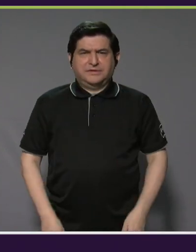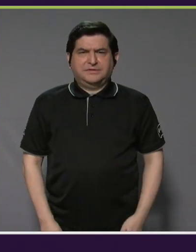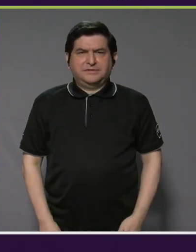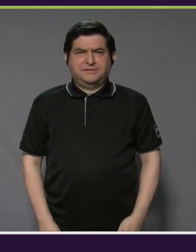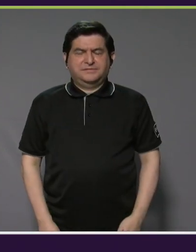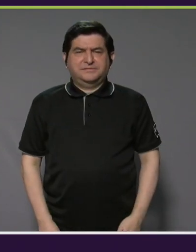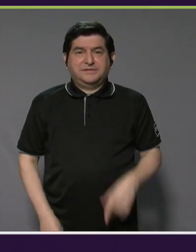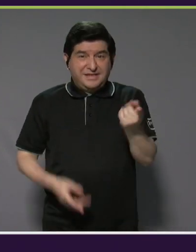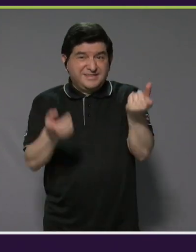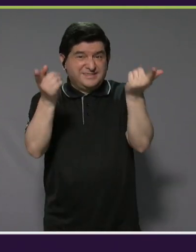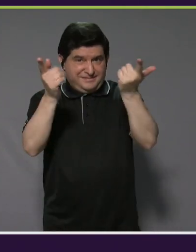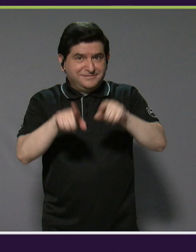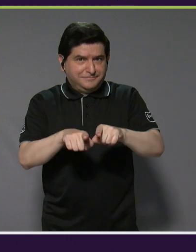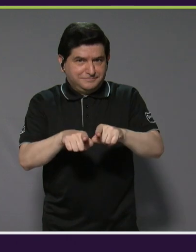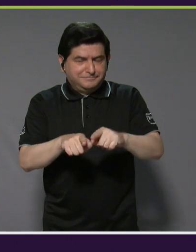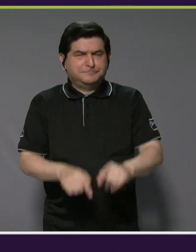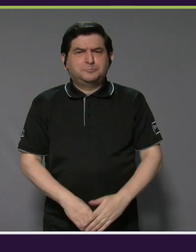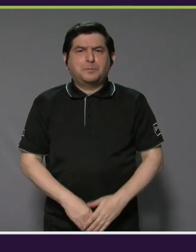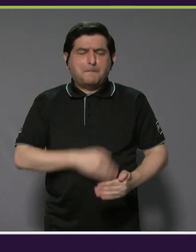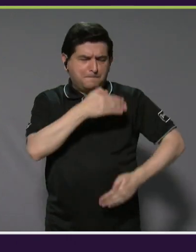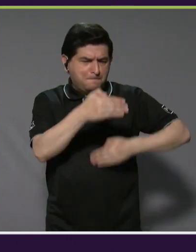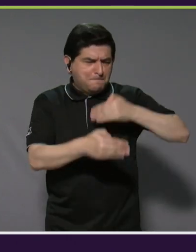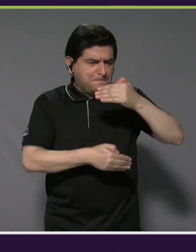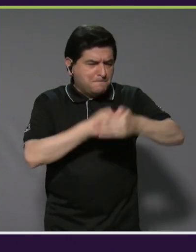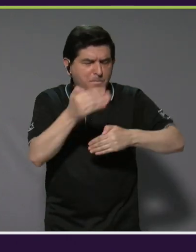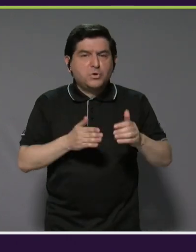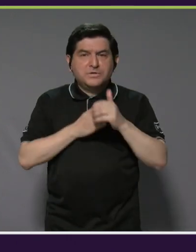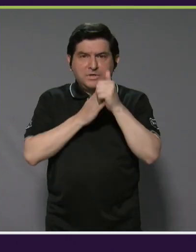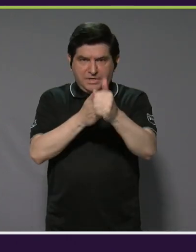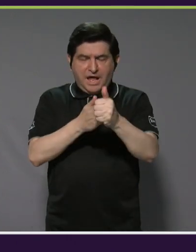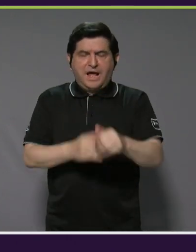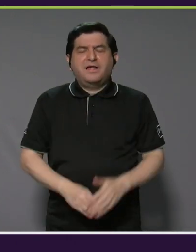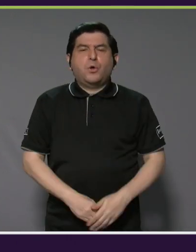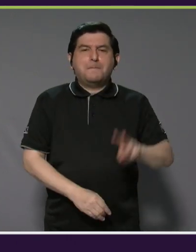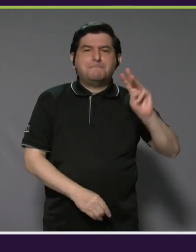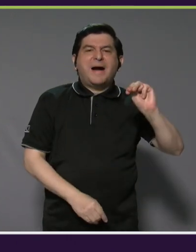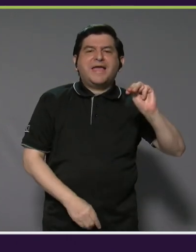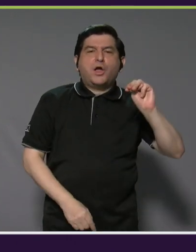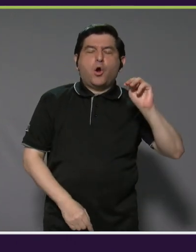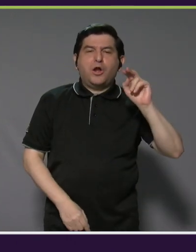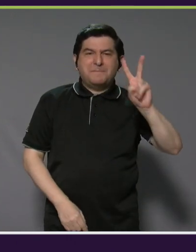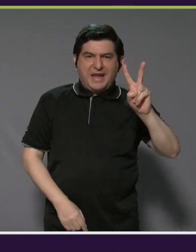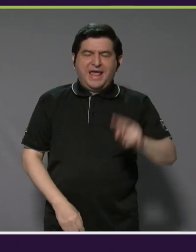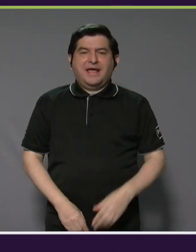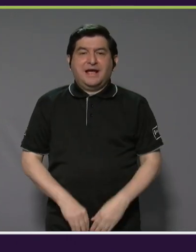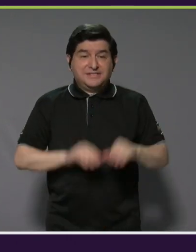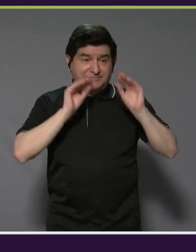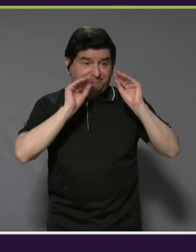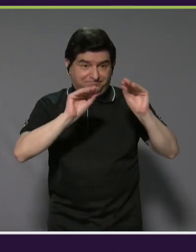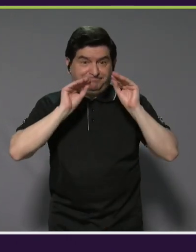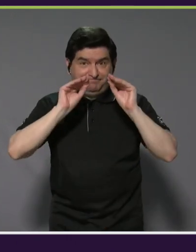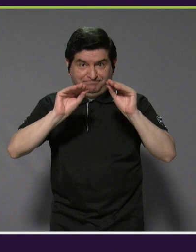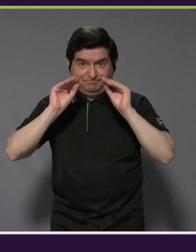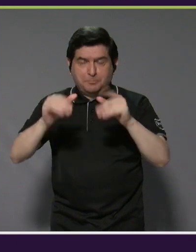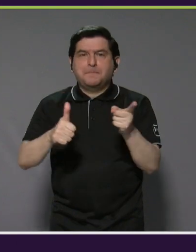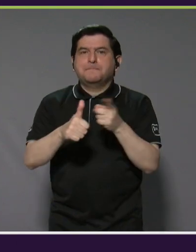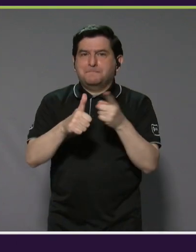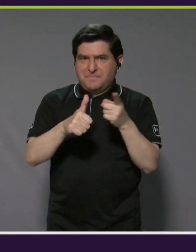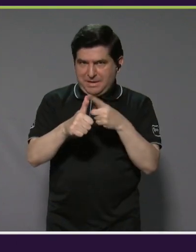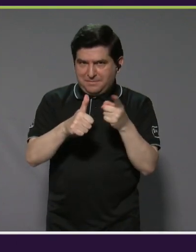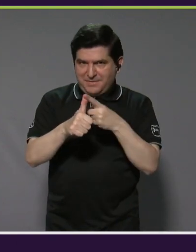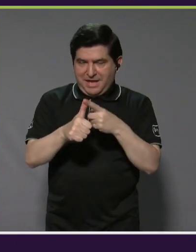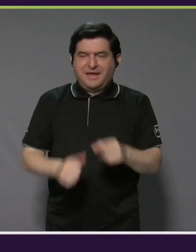vieras que tenemos un proceso que es guiado por Michael Venegas, un proceso de instrucción, primero